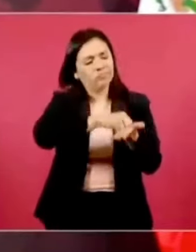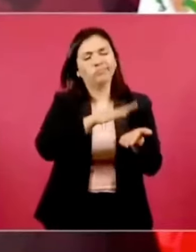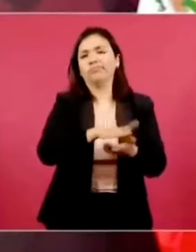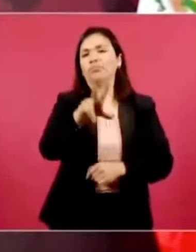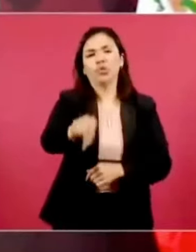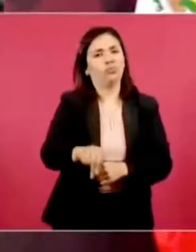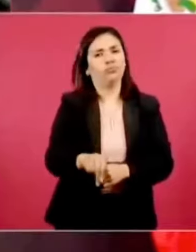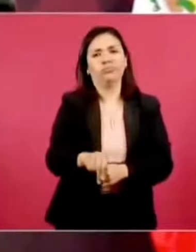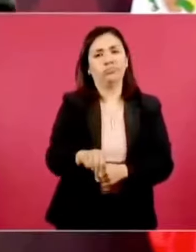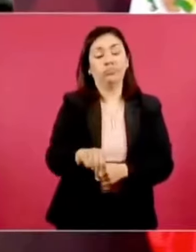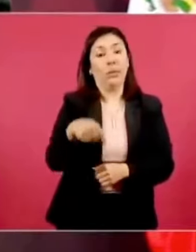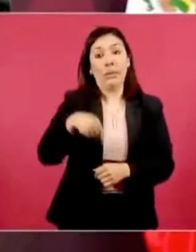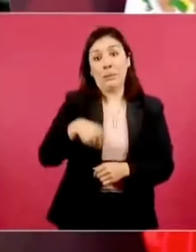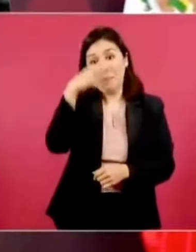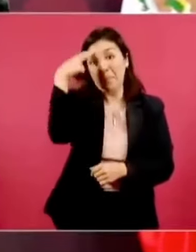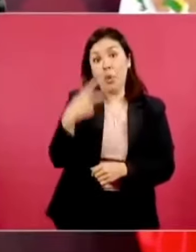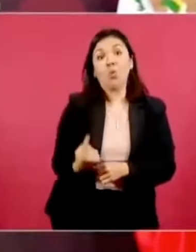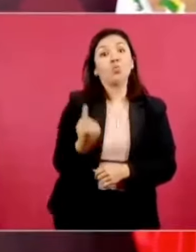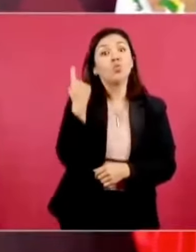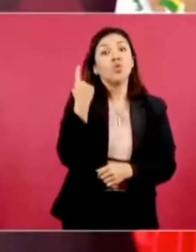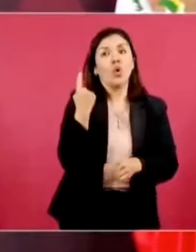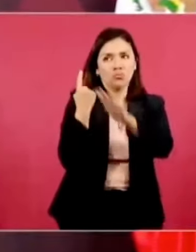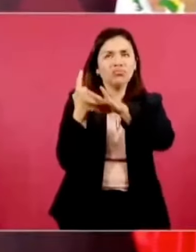Fue el único país que me aceptó,